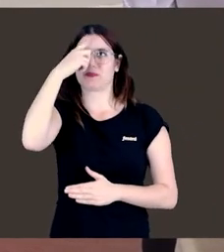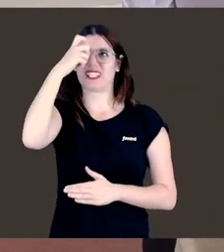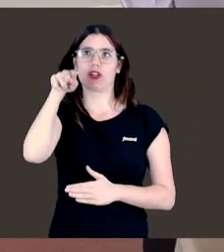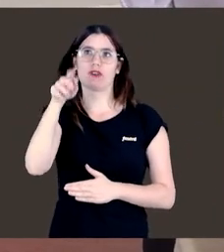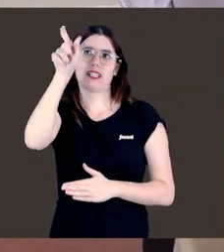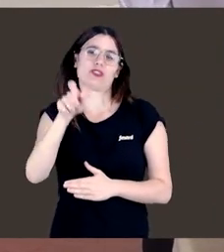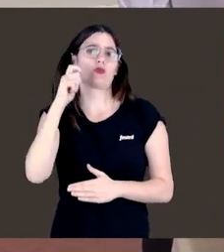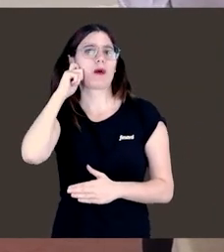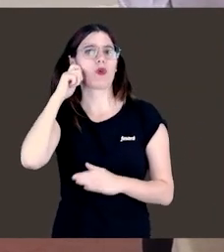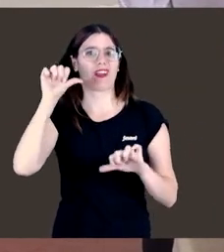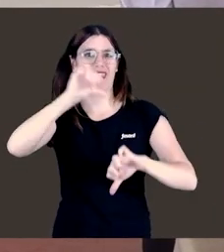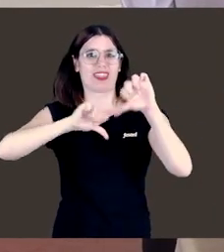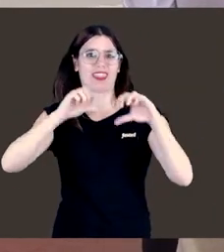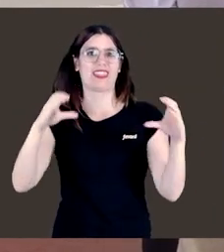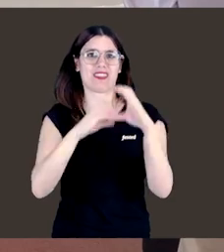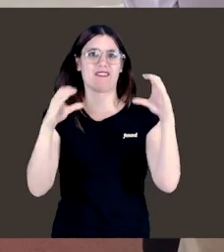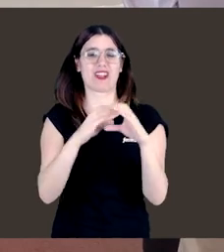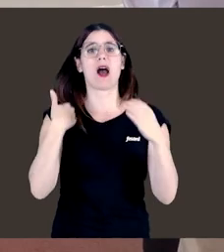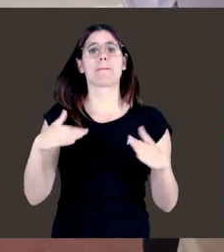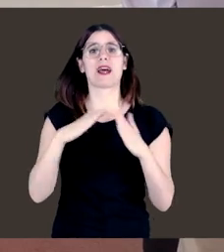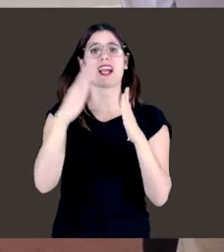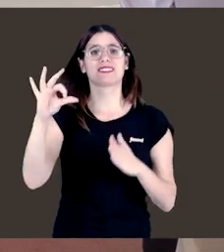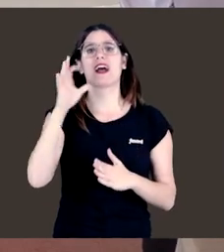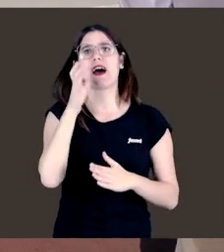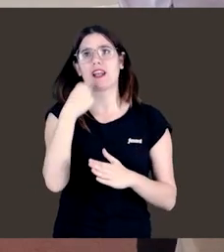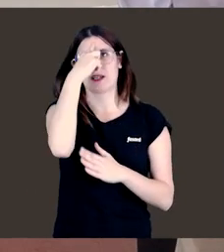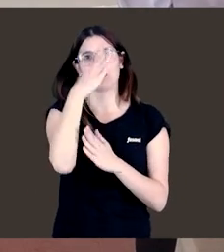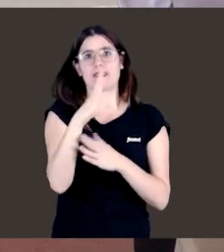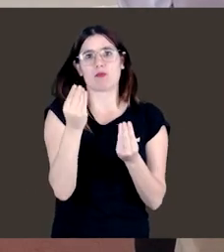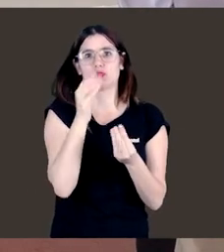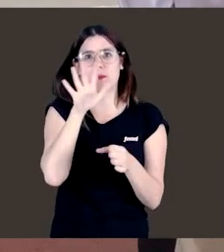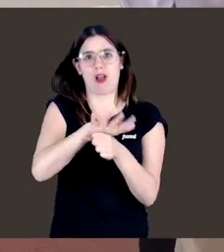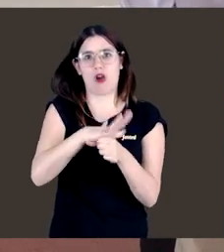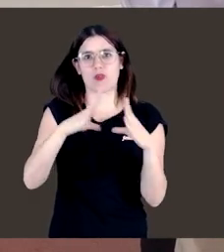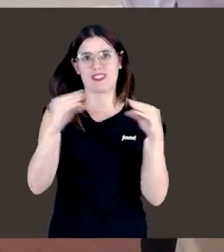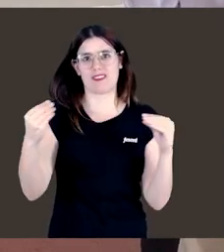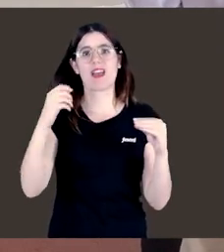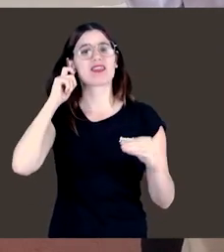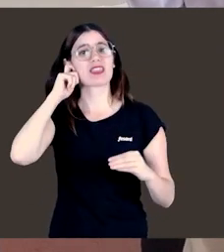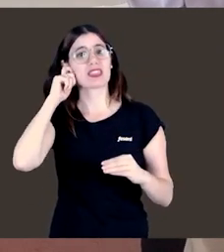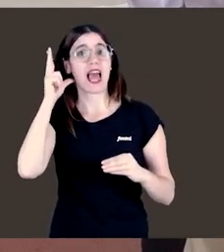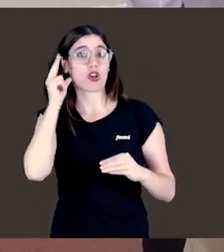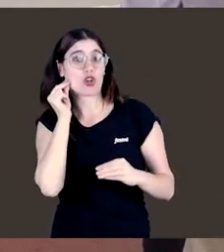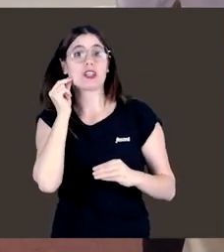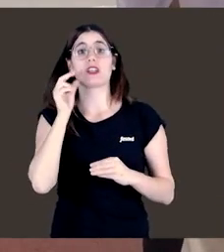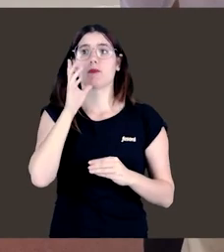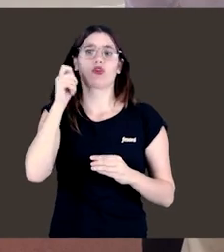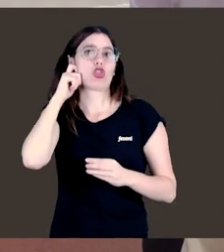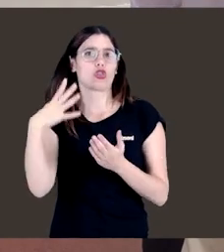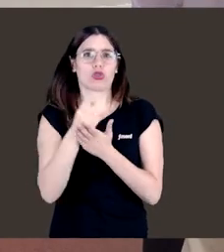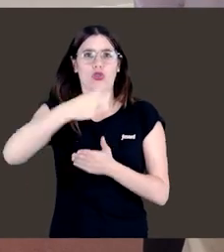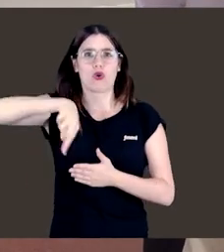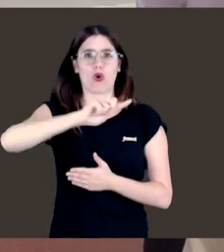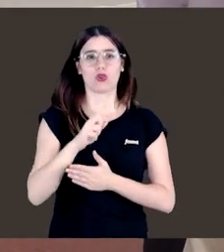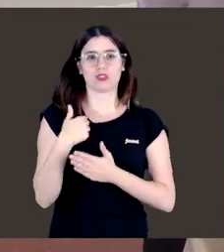esta pared y creo que, como representante de una científica, María Cegarra representa mucho para el Campus de Alcoy y sobre todo para todas las dones